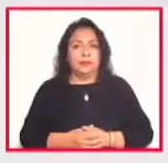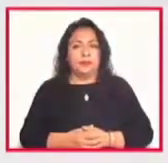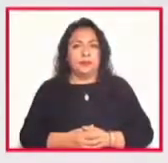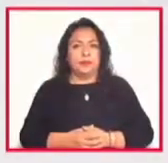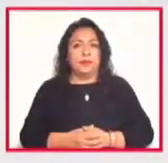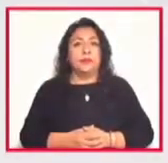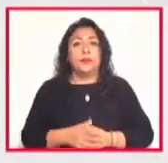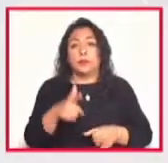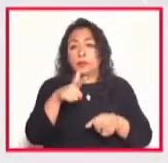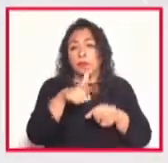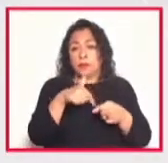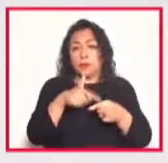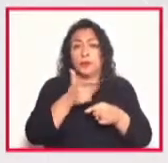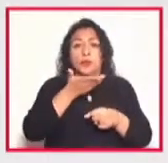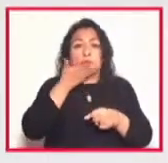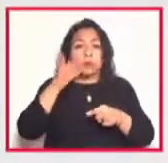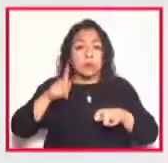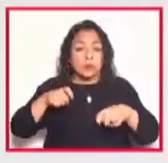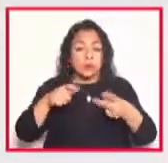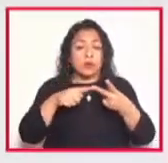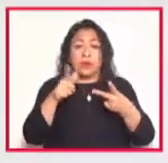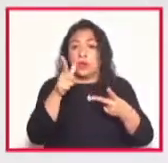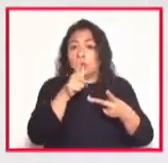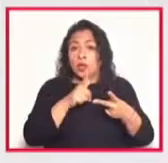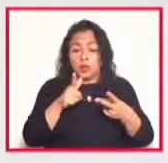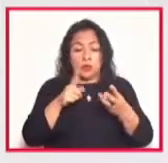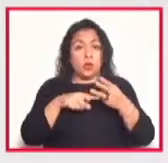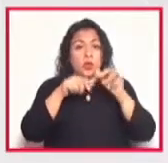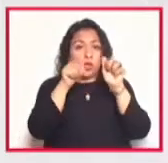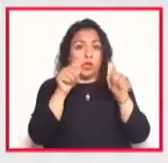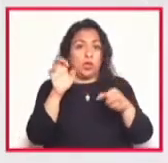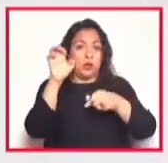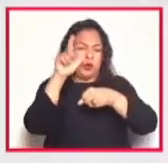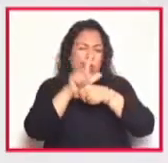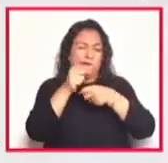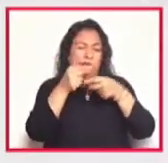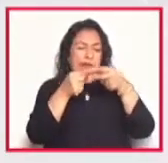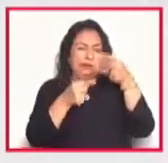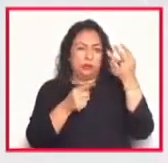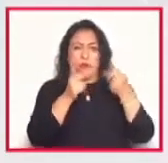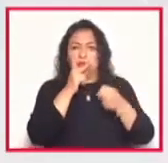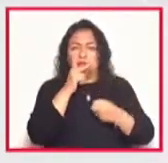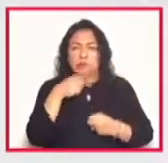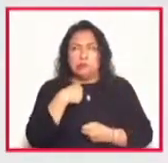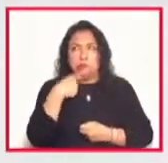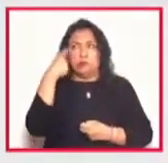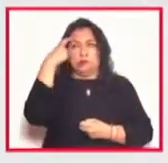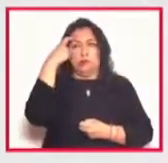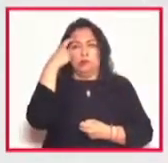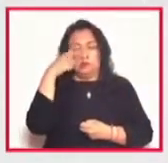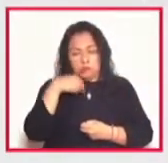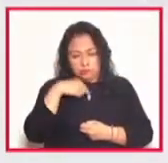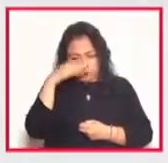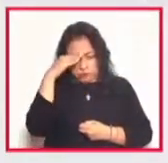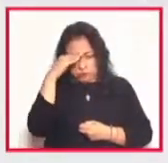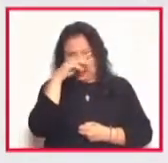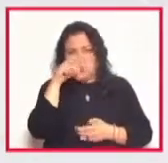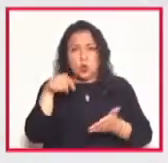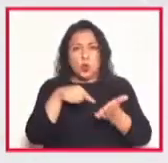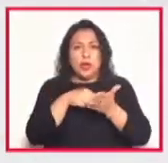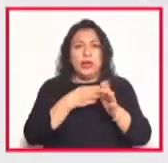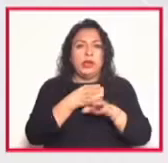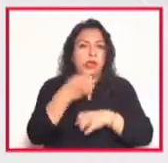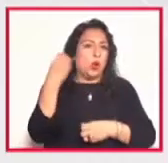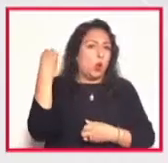colores, tradición lenguas, arte y cultura son solo algunas de las palabras que nos vienen a la mente cuando pensamos en el estado de Oaxaca